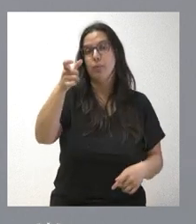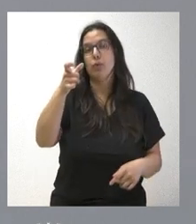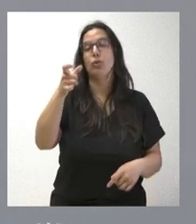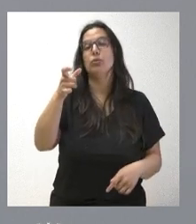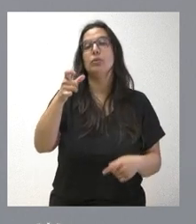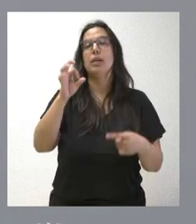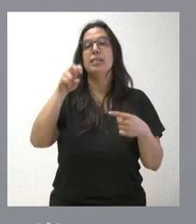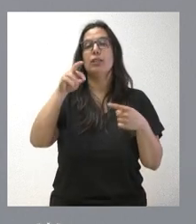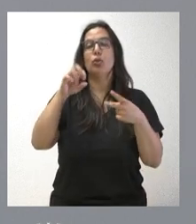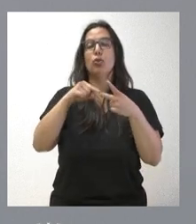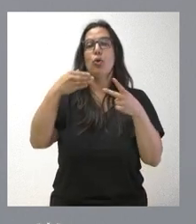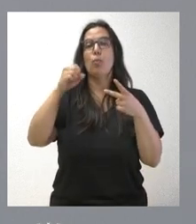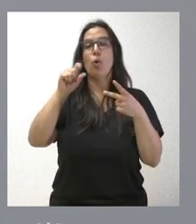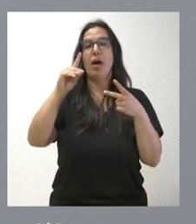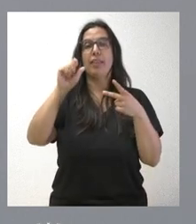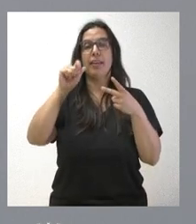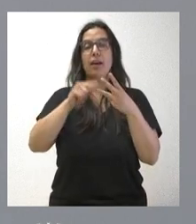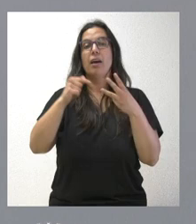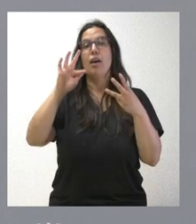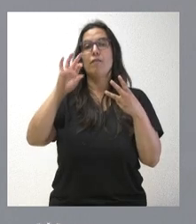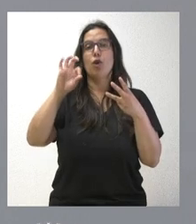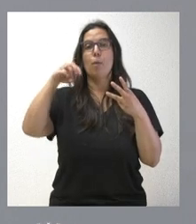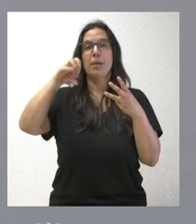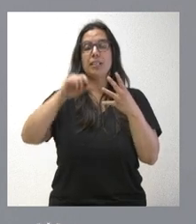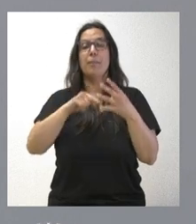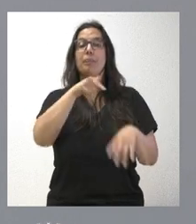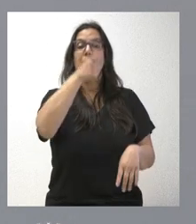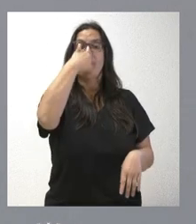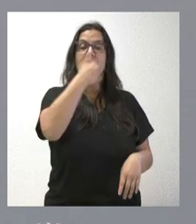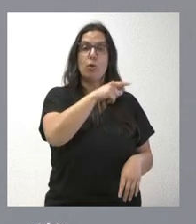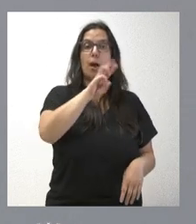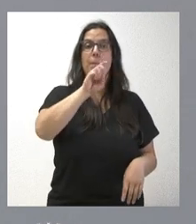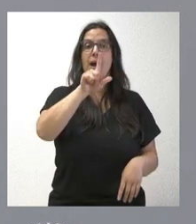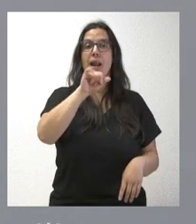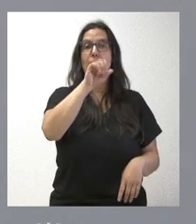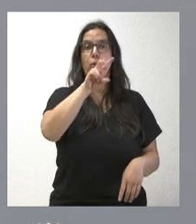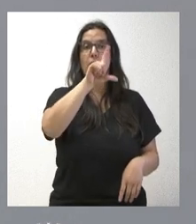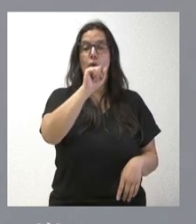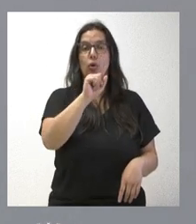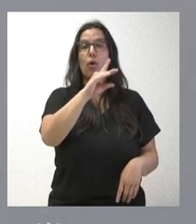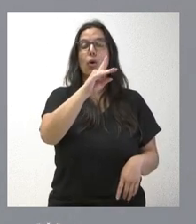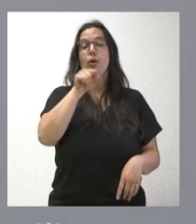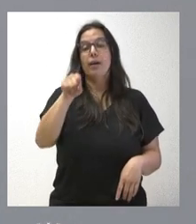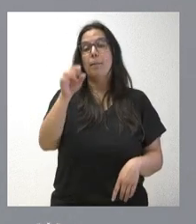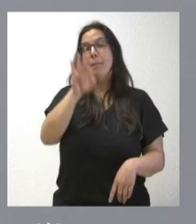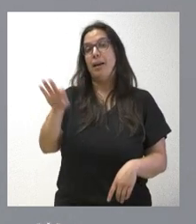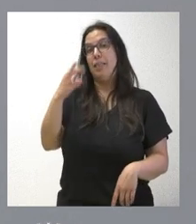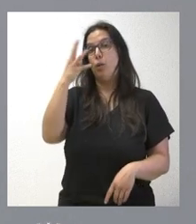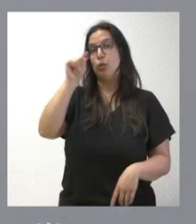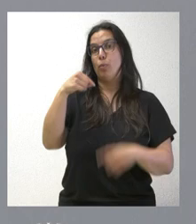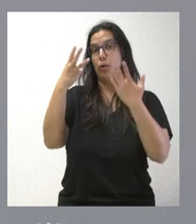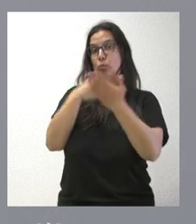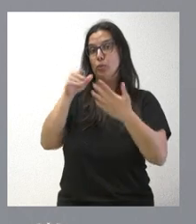Boadilla del Camino y Fromista y, en el caso de Zamora, Palazuelo de Sayago. Por lo que respecta a Palencia la inversión es 4,8 millones